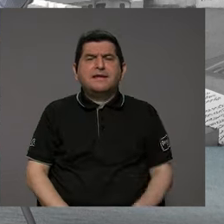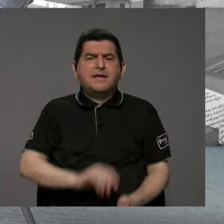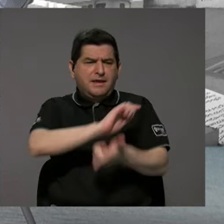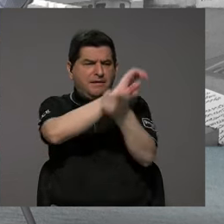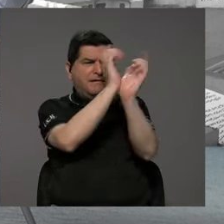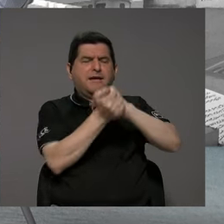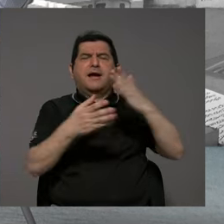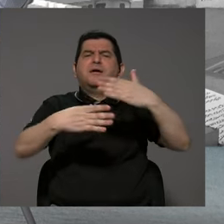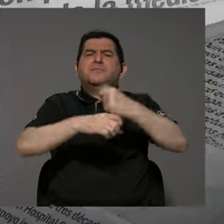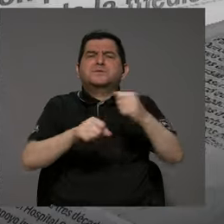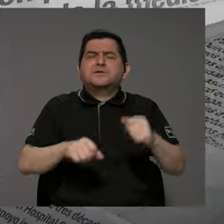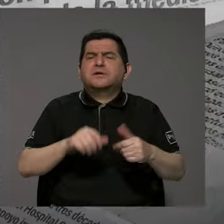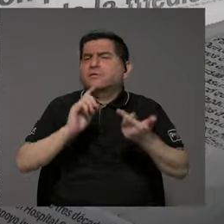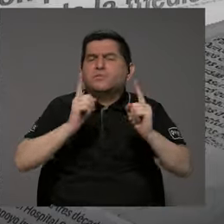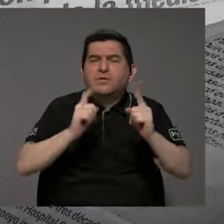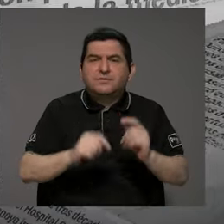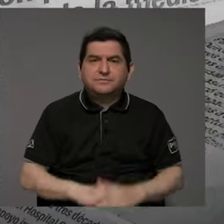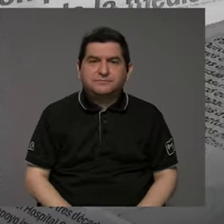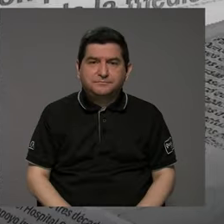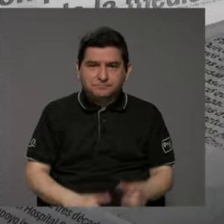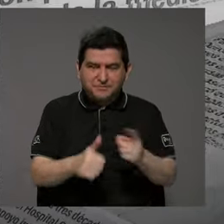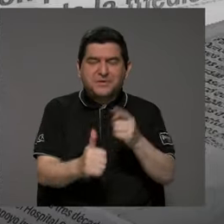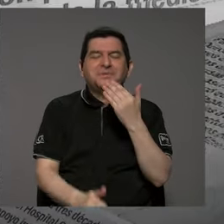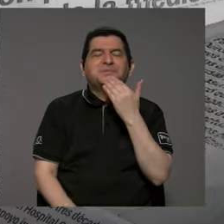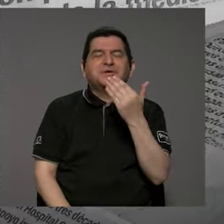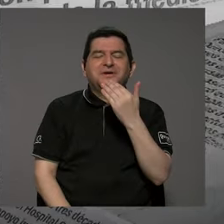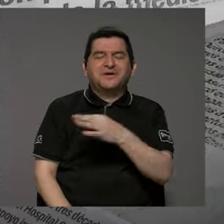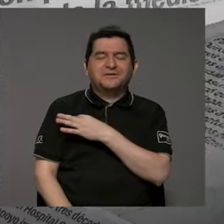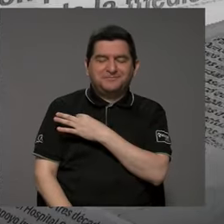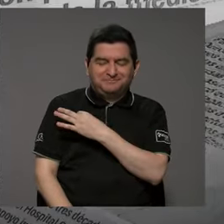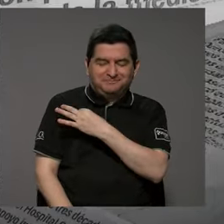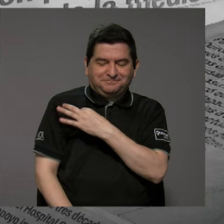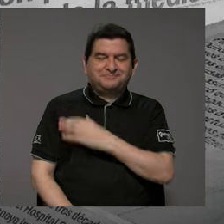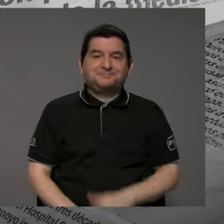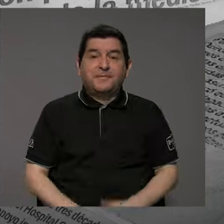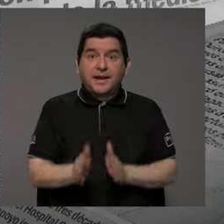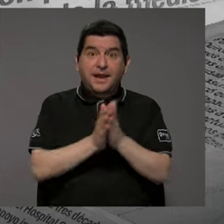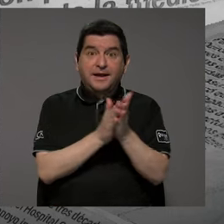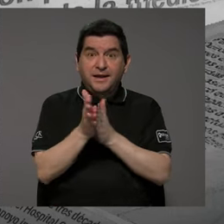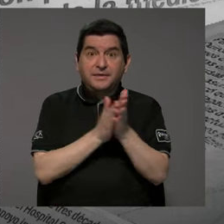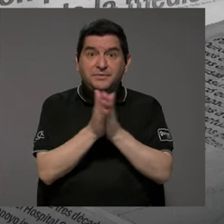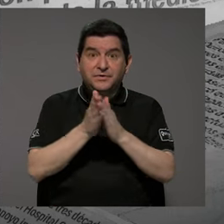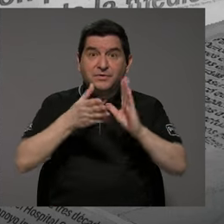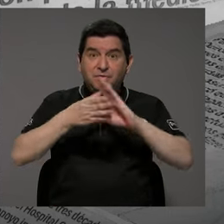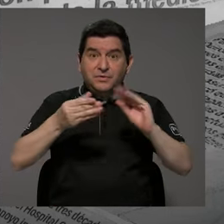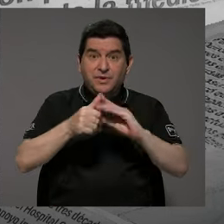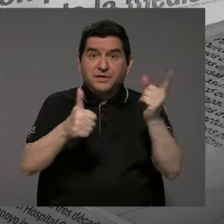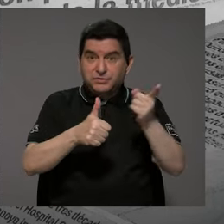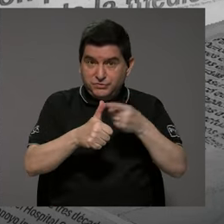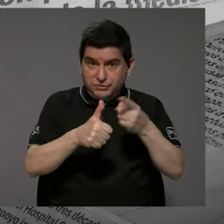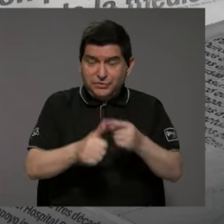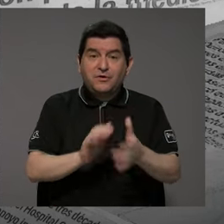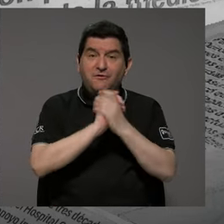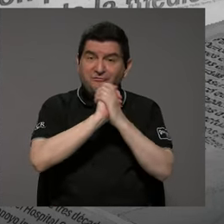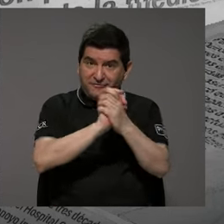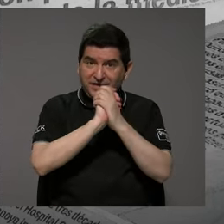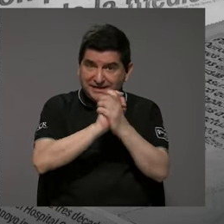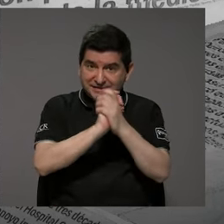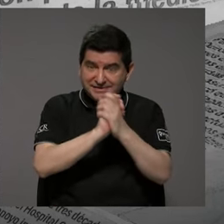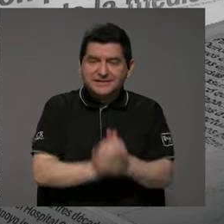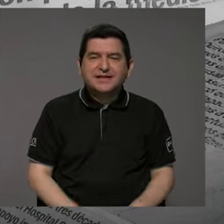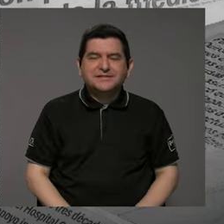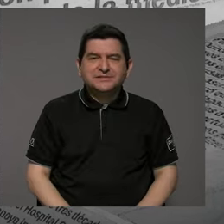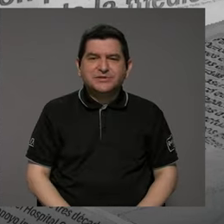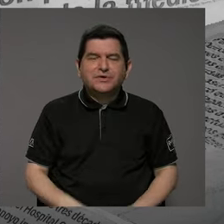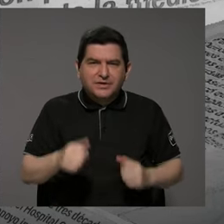transformación? Bueno, primero que todo, muchas gracias por la invitación y aprovecho el comentario inicial, la felicitación para hacer la